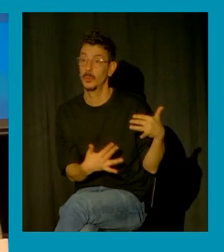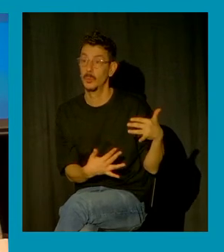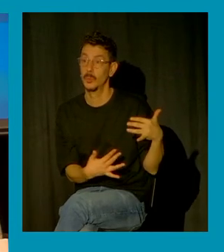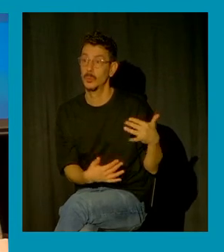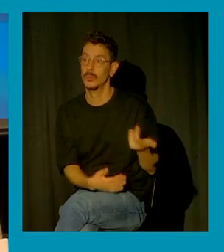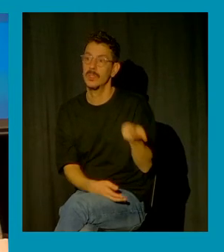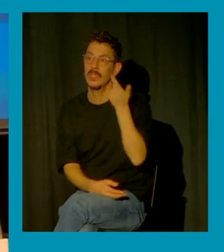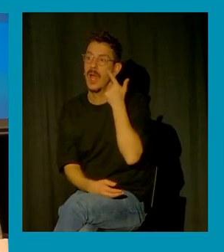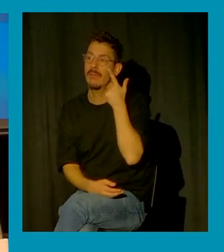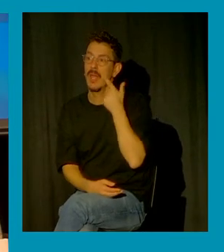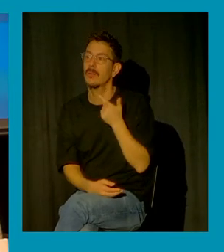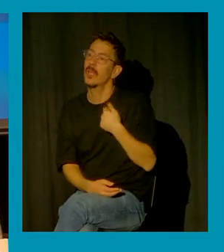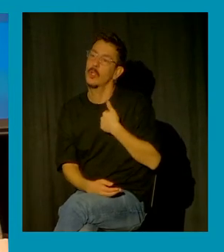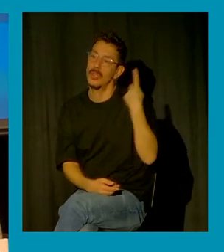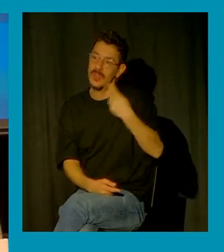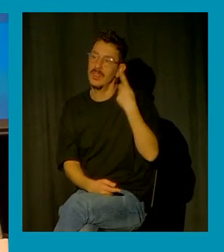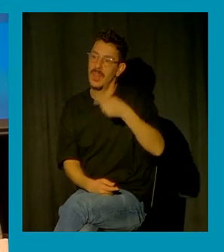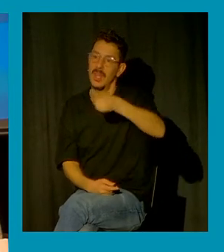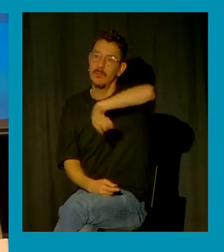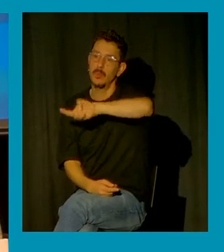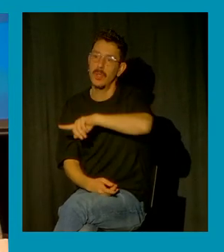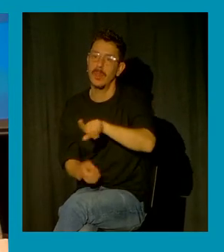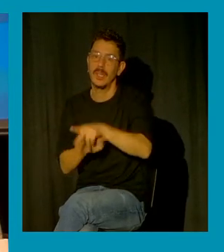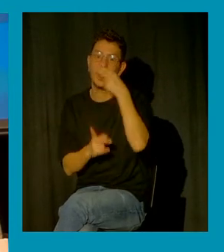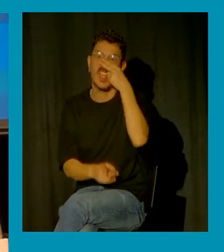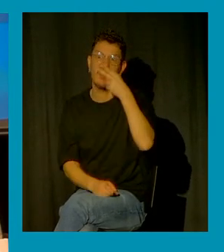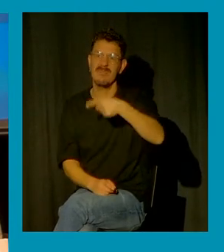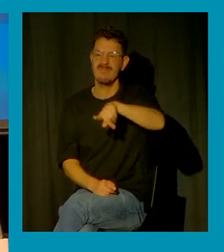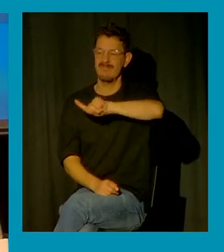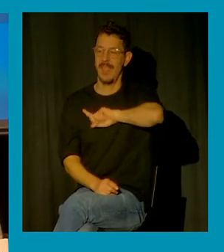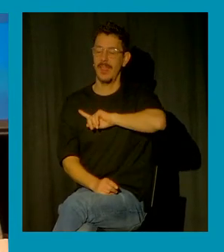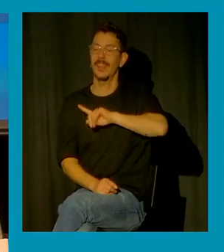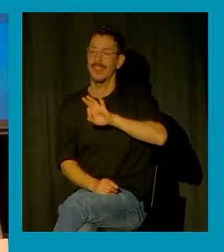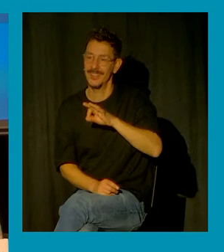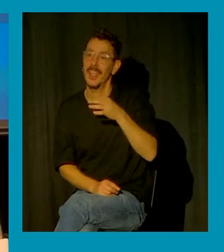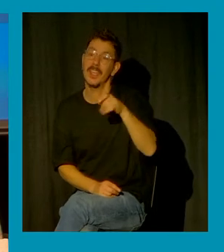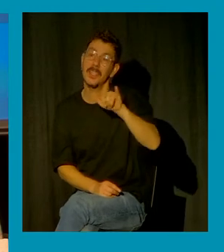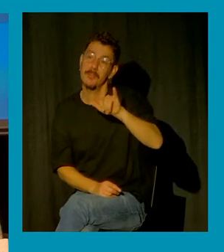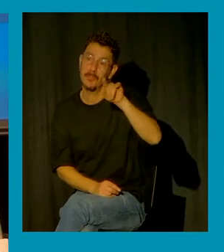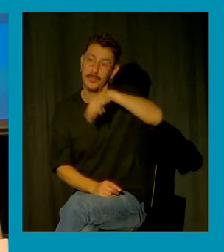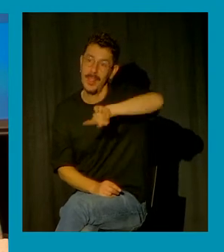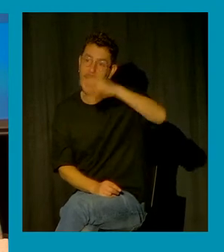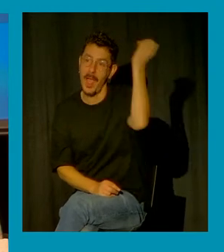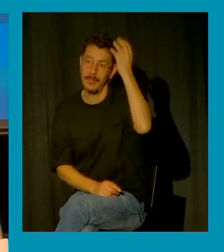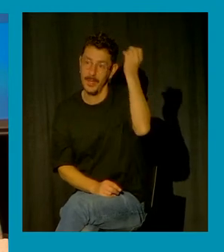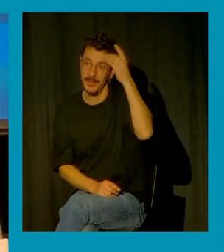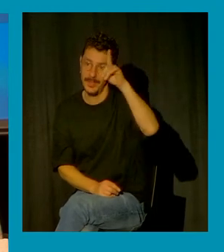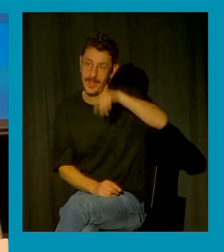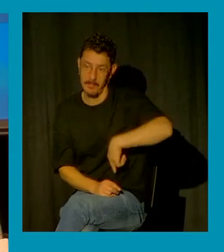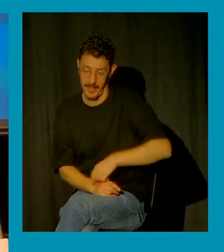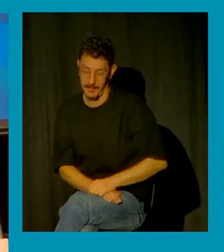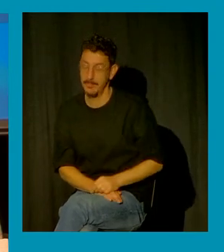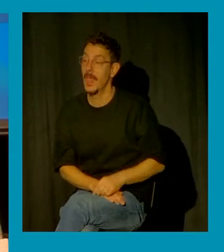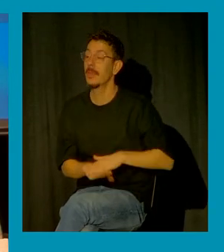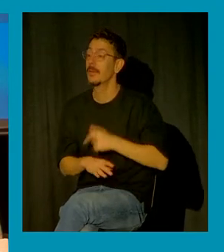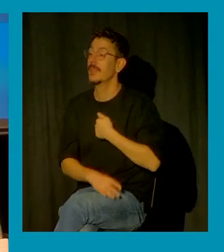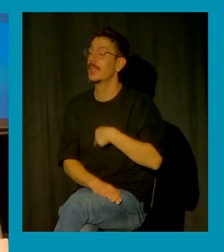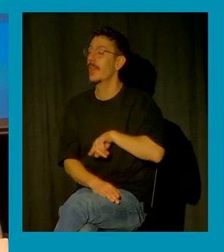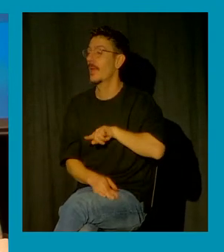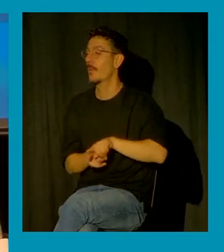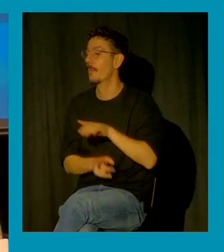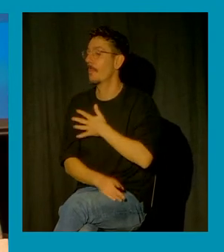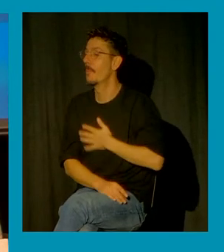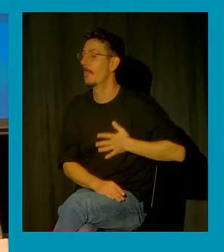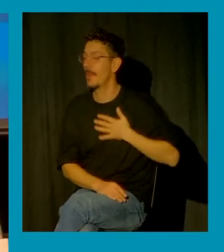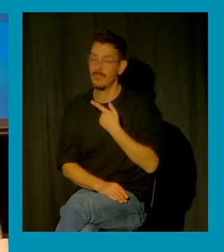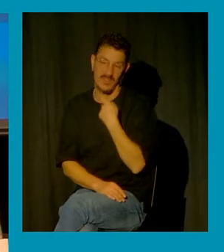un nivel d'interés y de aprenentaje como el que ha suscitat a la sala siempre es un placer venir